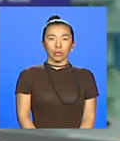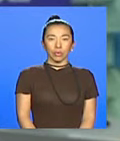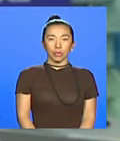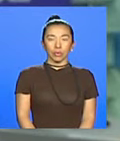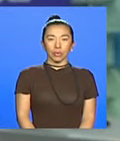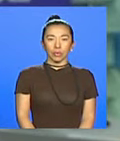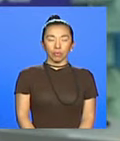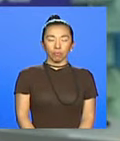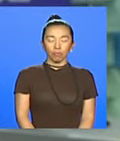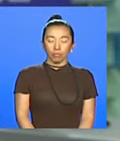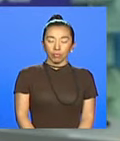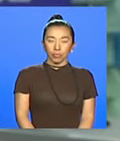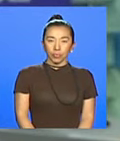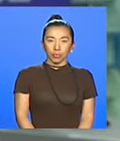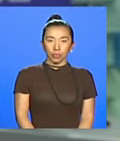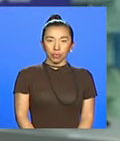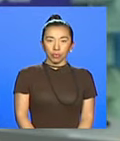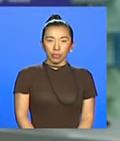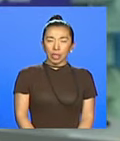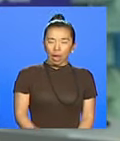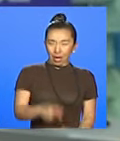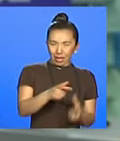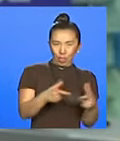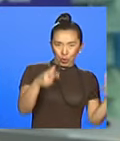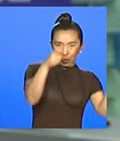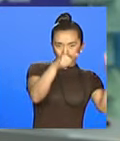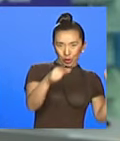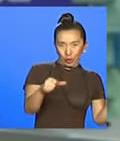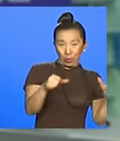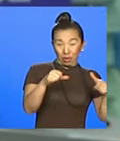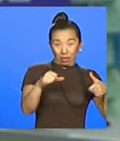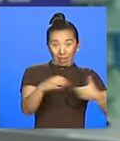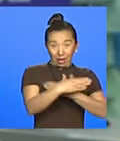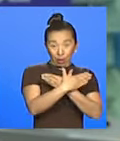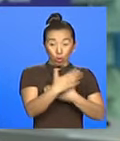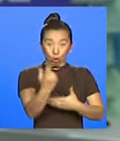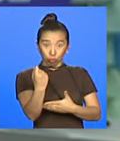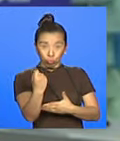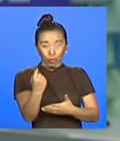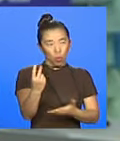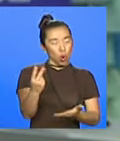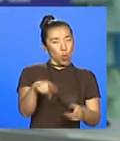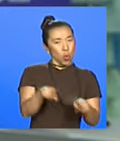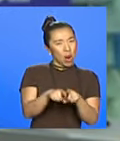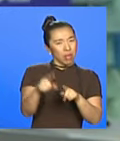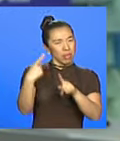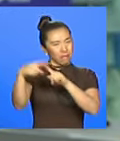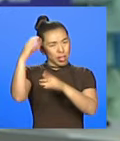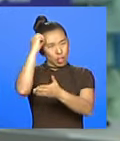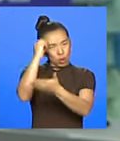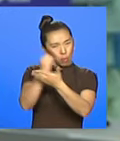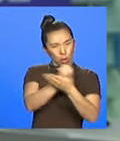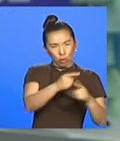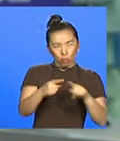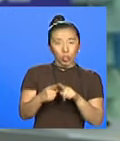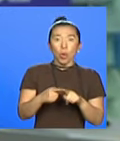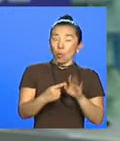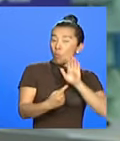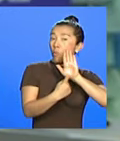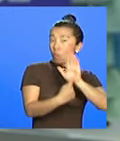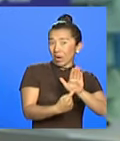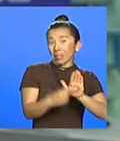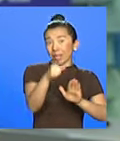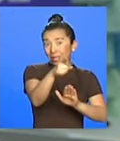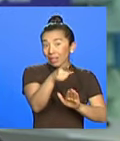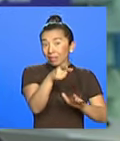Las posiciones que se han hecho evidentes en el Congreso de la República recientemente dan muestra que esta entidad no está preparada